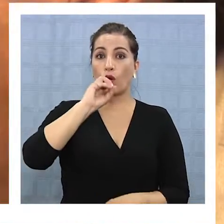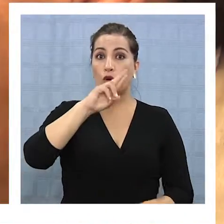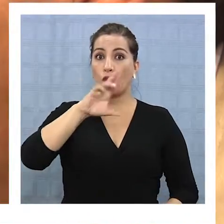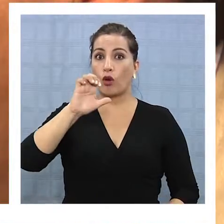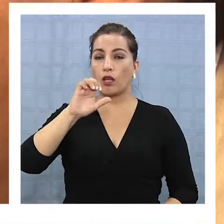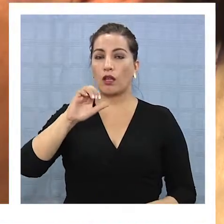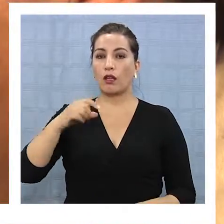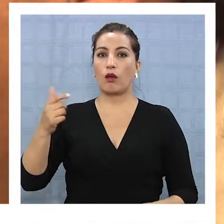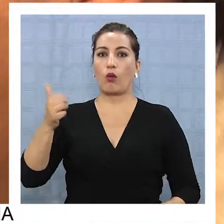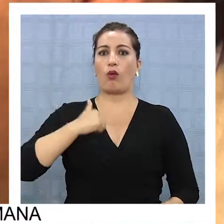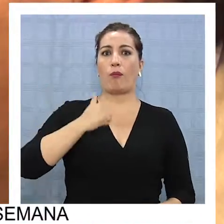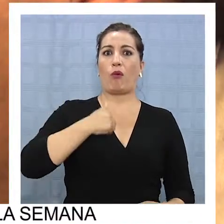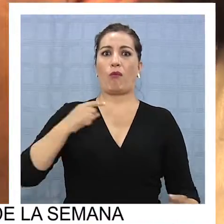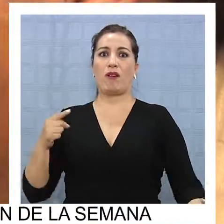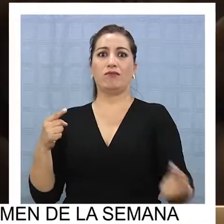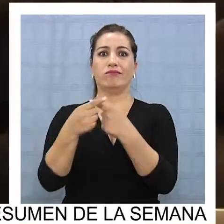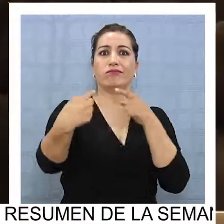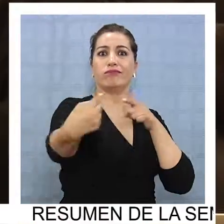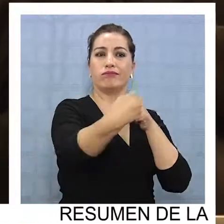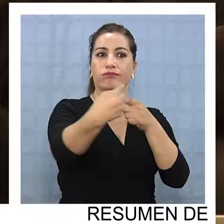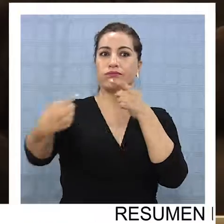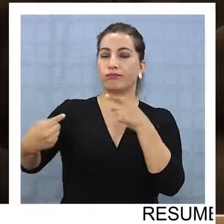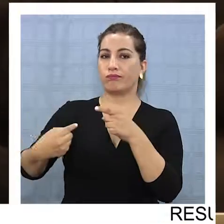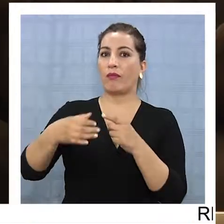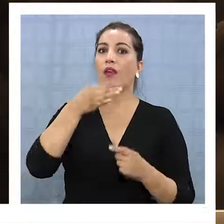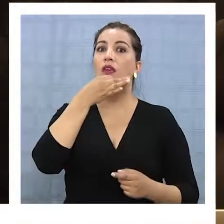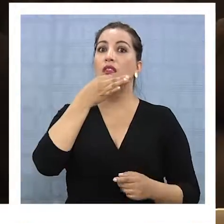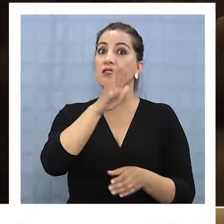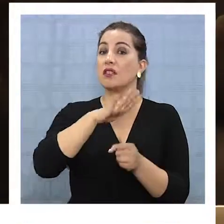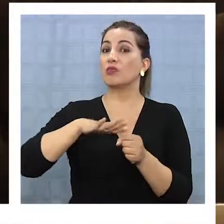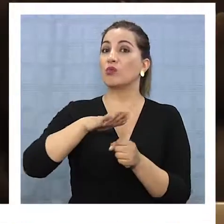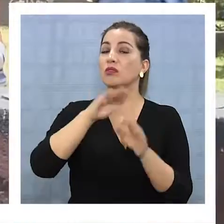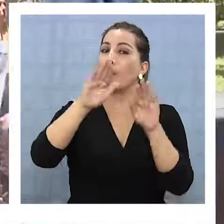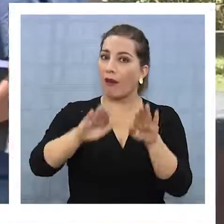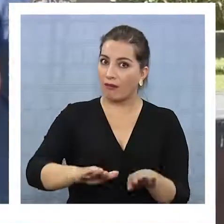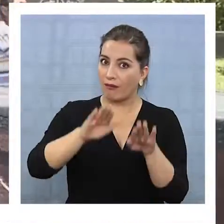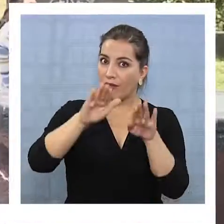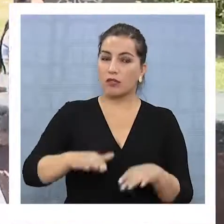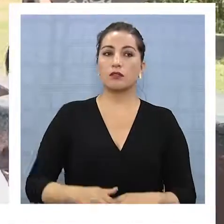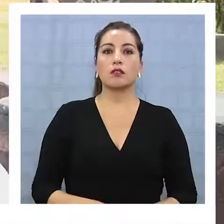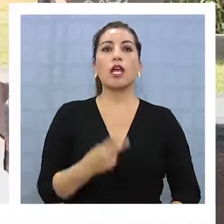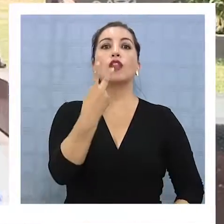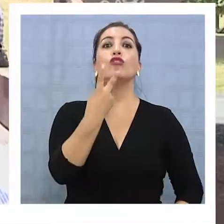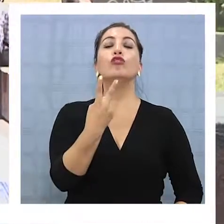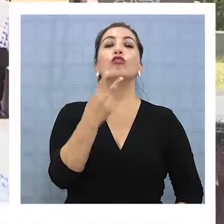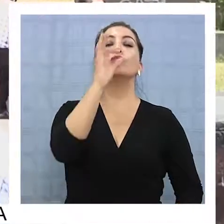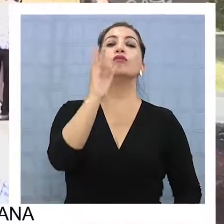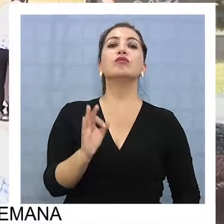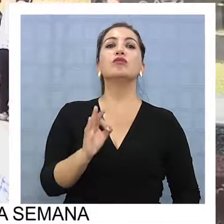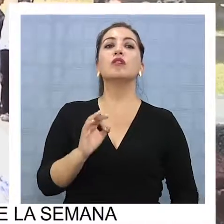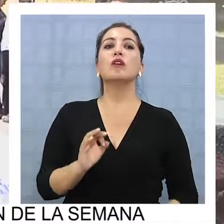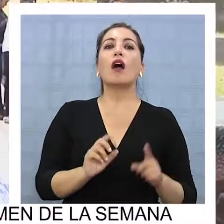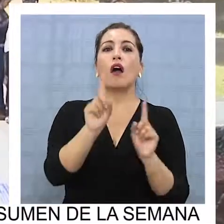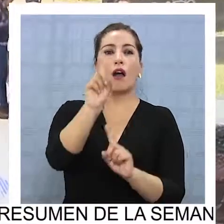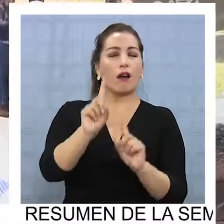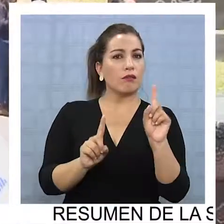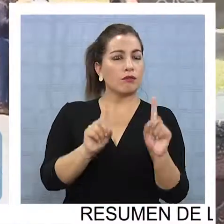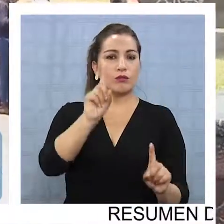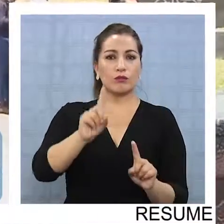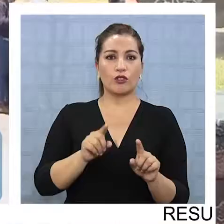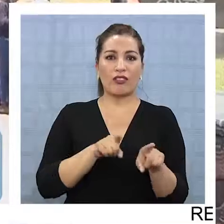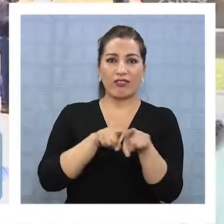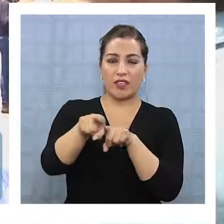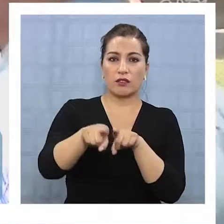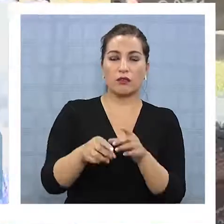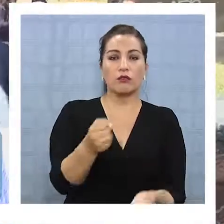culpas son cruzadas y le bajan el perfil a la situación. Parte del 2% se establecieron algunos mecanismos de asignación